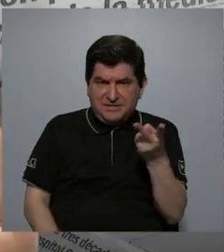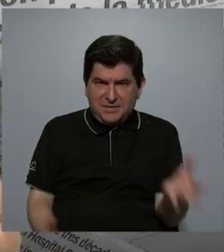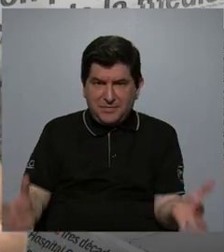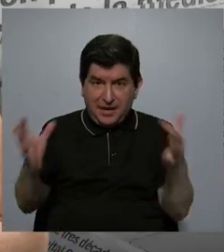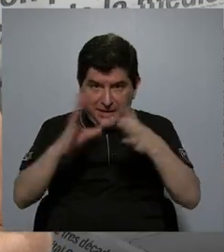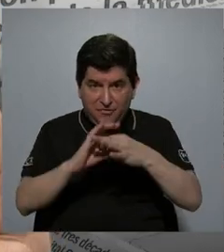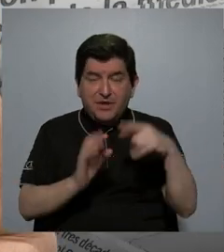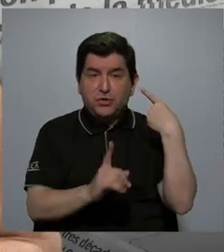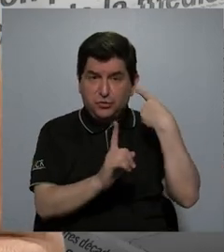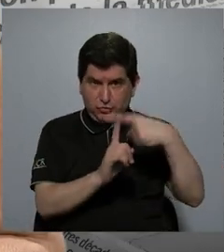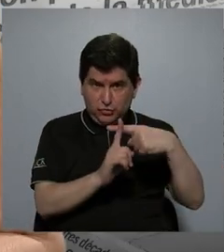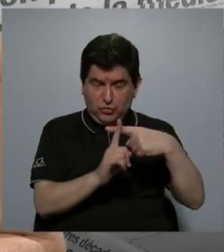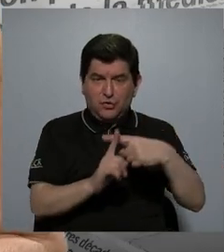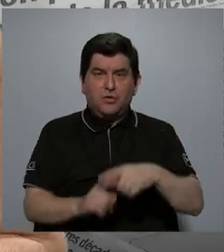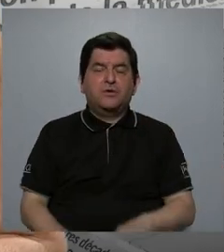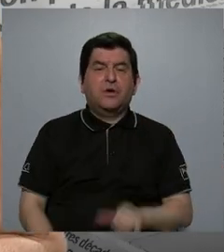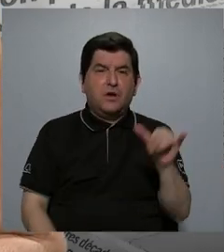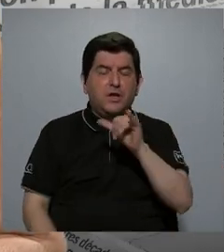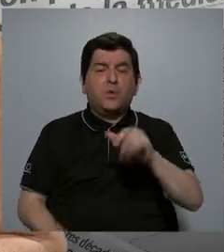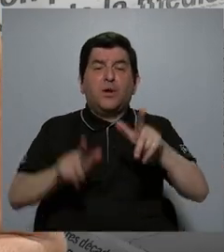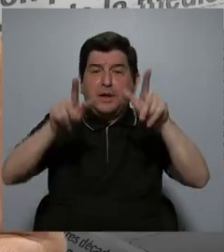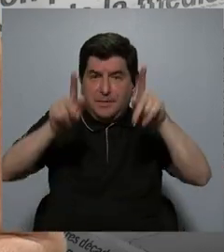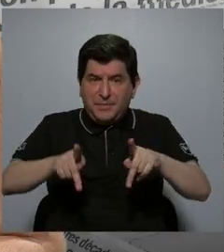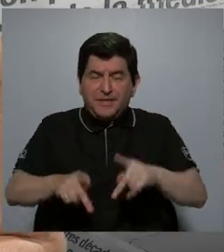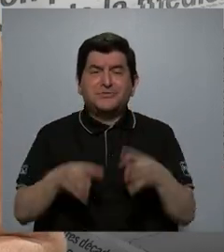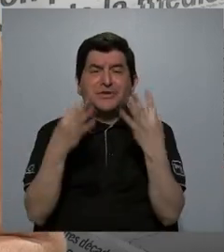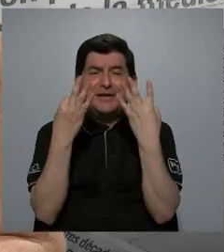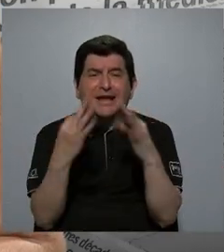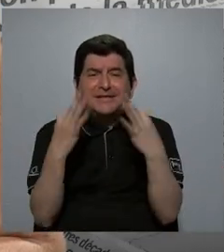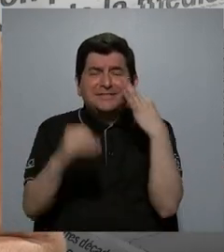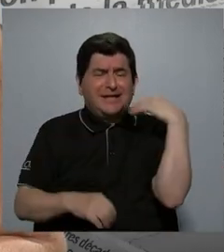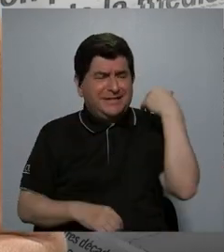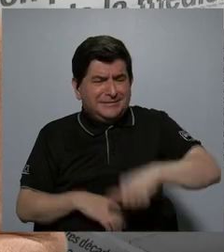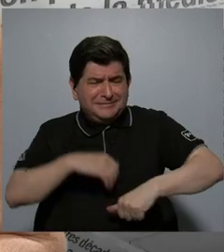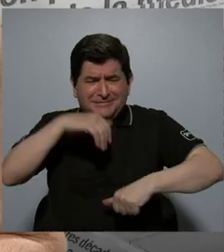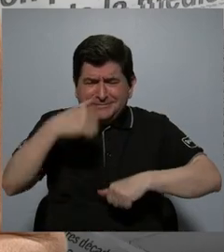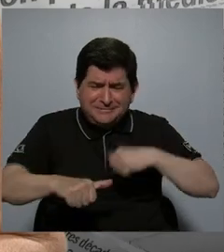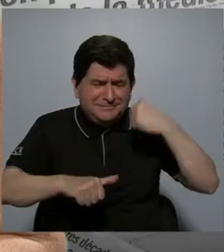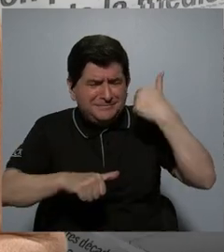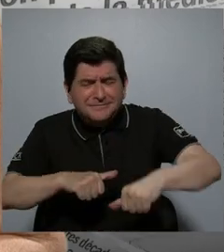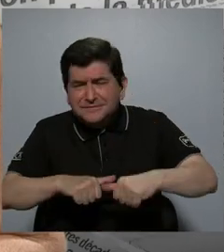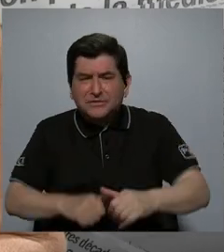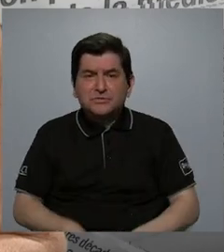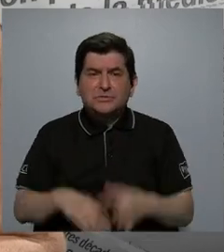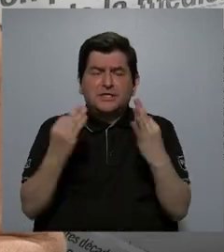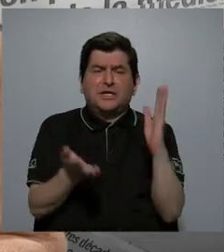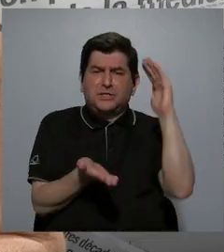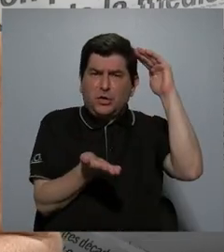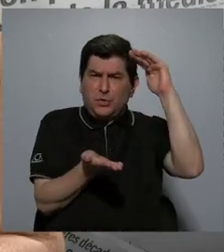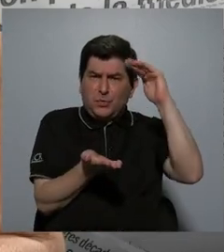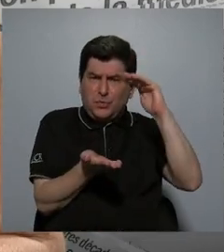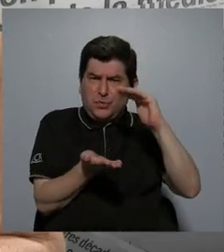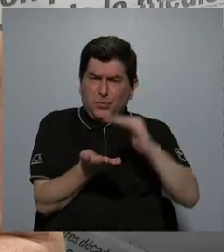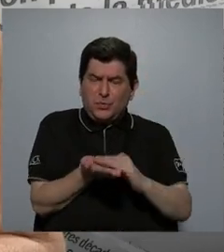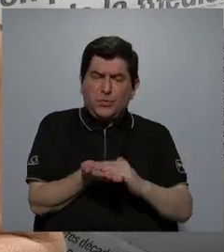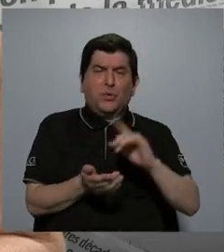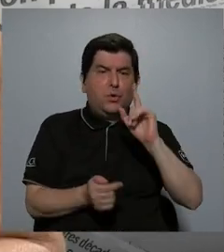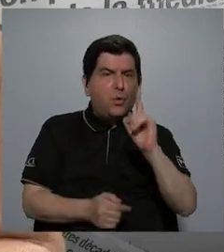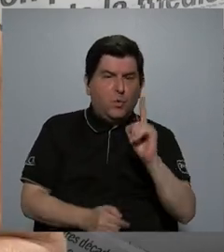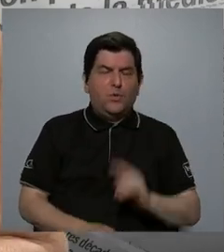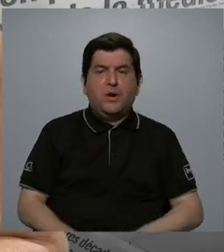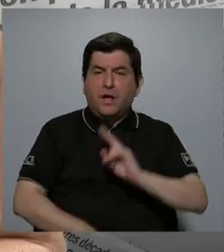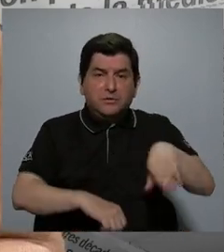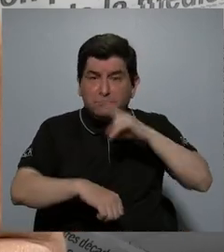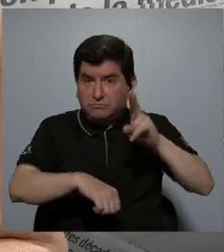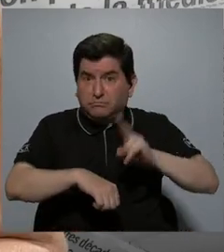relacionan positivamente como cuando las personas intentamos luchar para reducir una de ellas, también